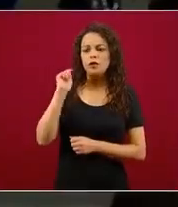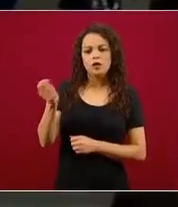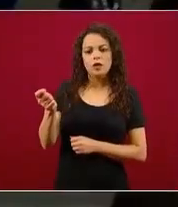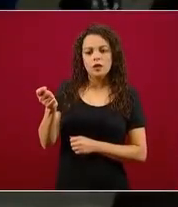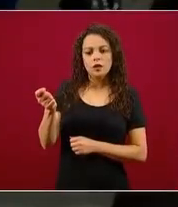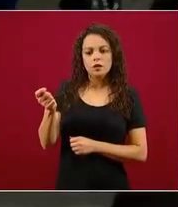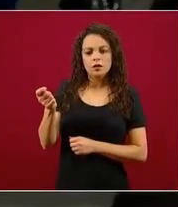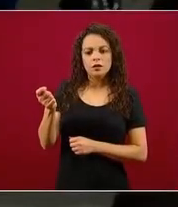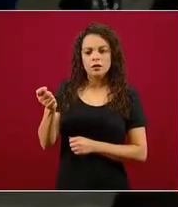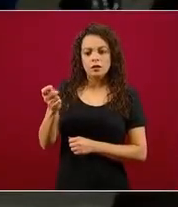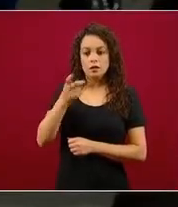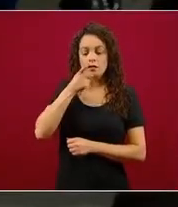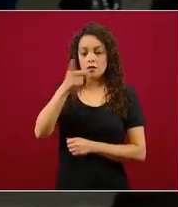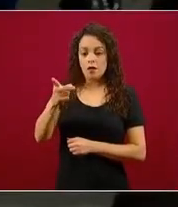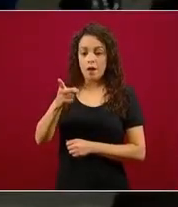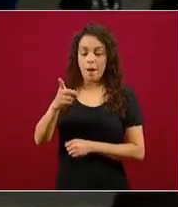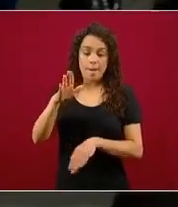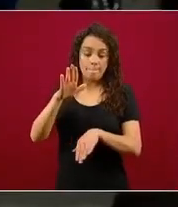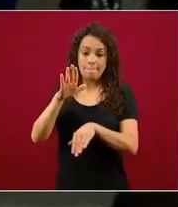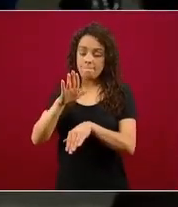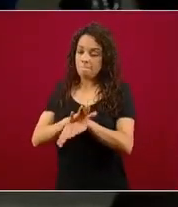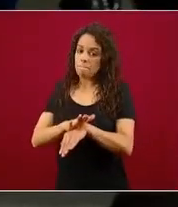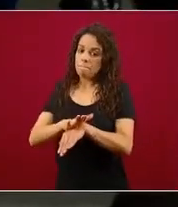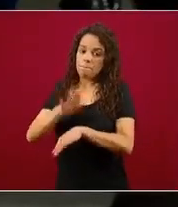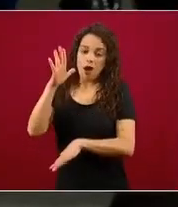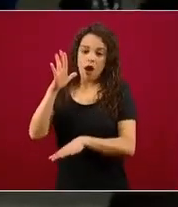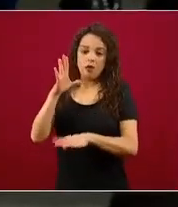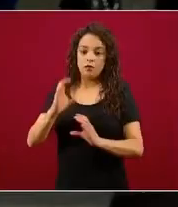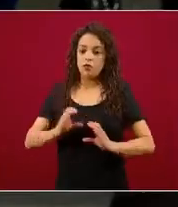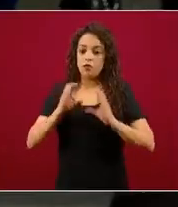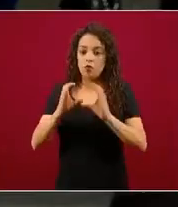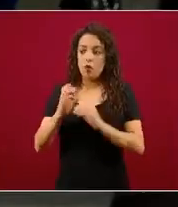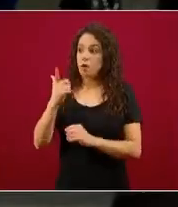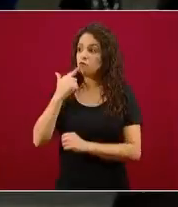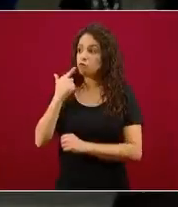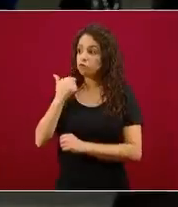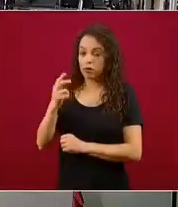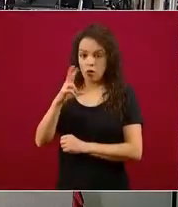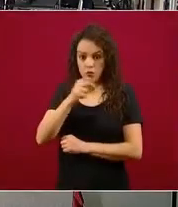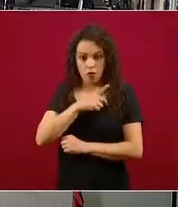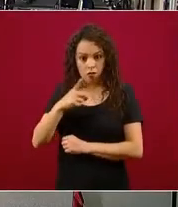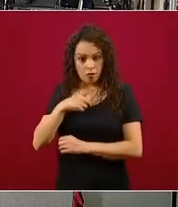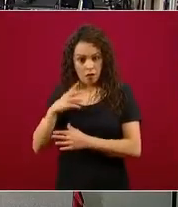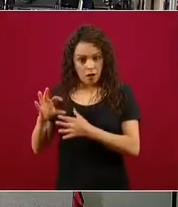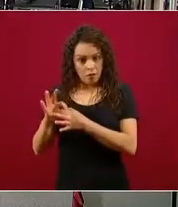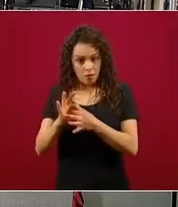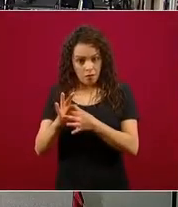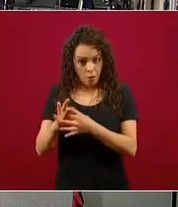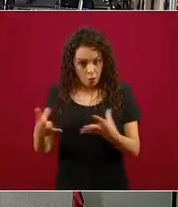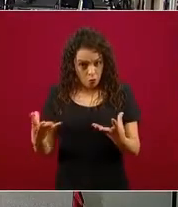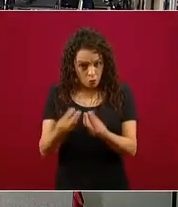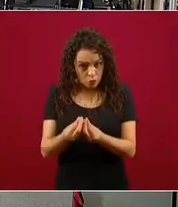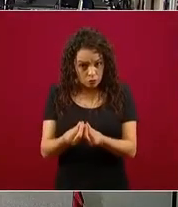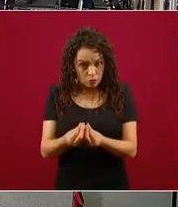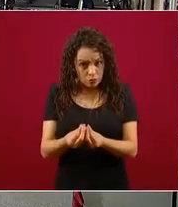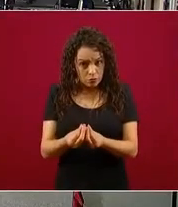mantener el máximo cuidado, esté en rojo? Así ¿No deberían de ir juntos? Aquí es por lo siguiente,